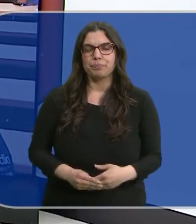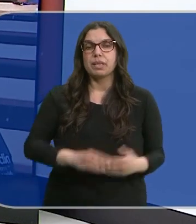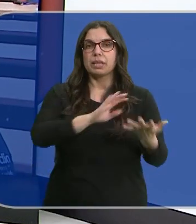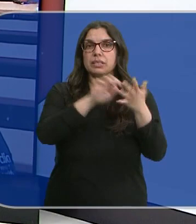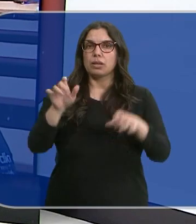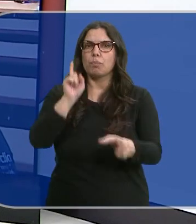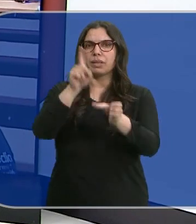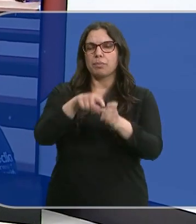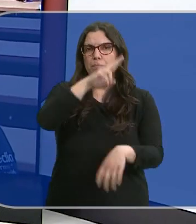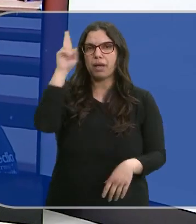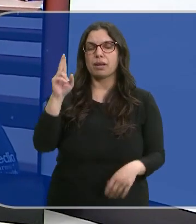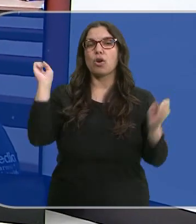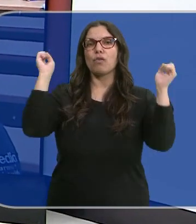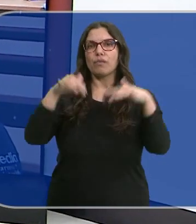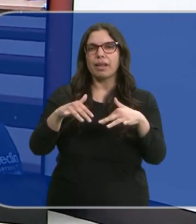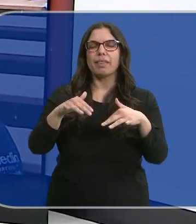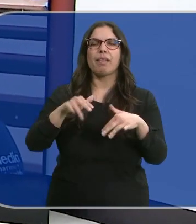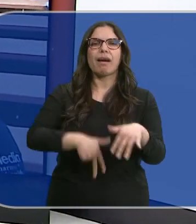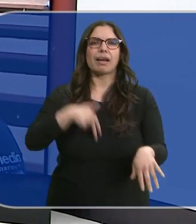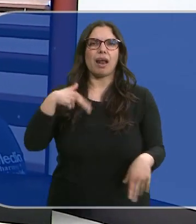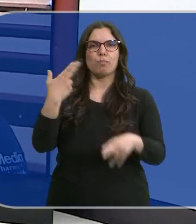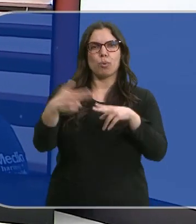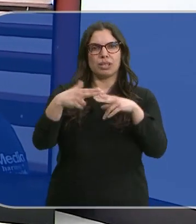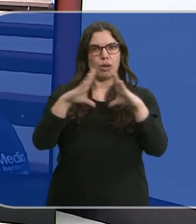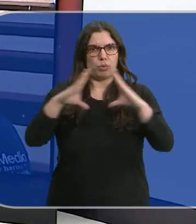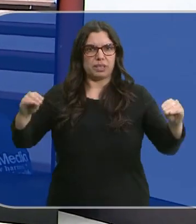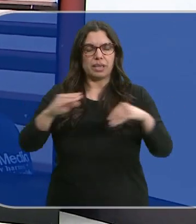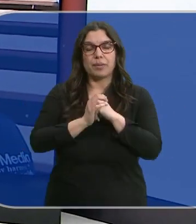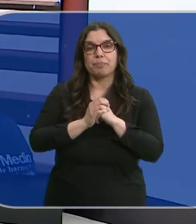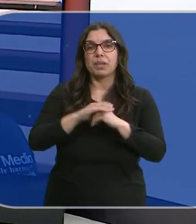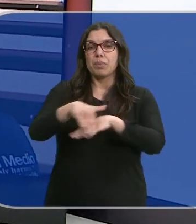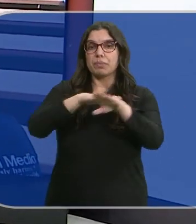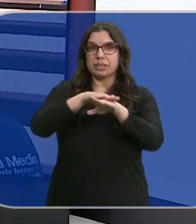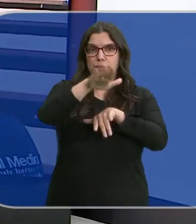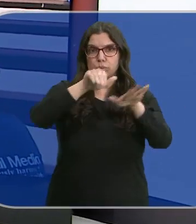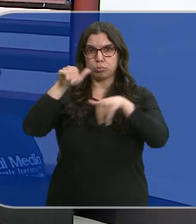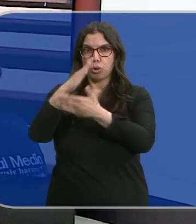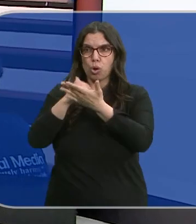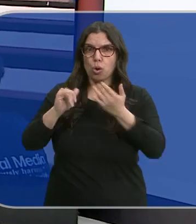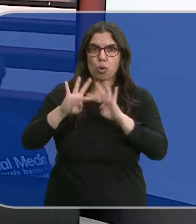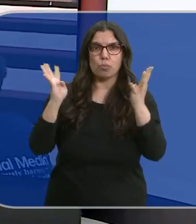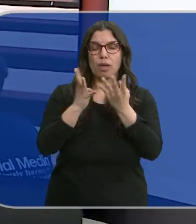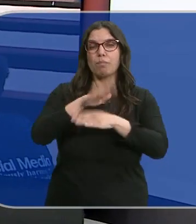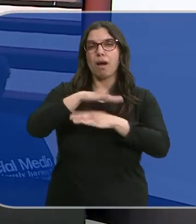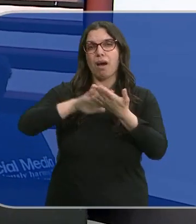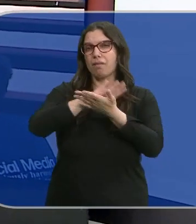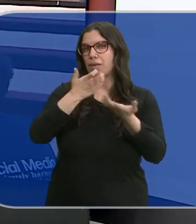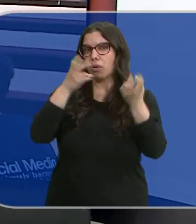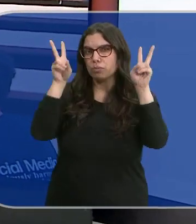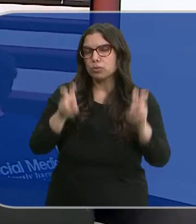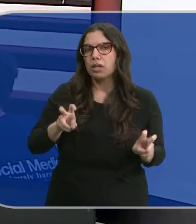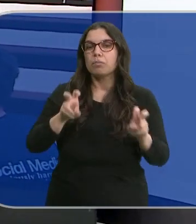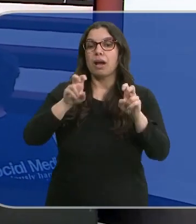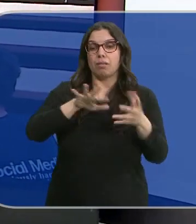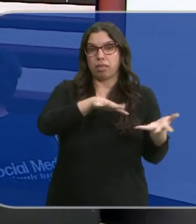Castilla y León participa en Madrid en la Conferencia General de Política Universitaria. El Ministerio reúne a las comunidades para abordar, entre otras cosas, la